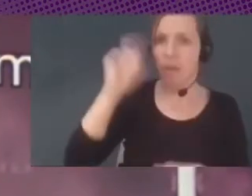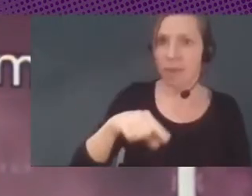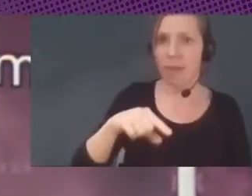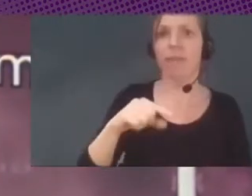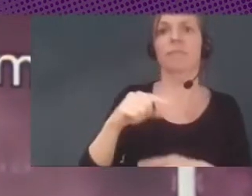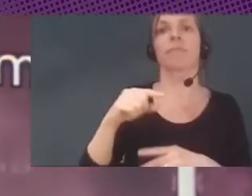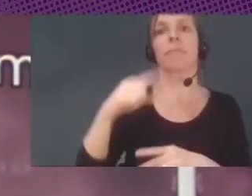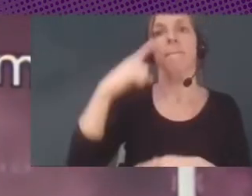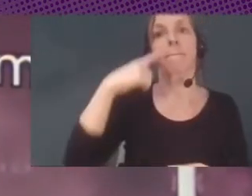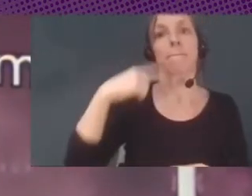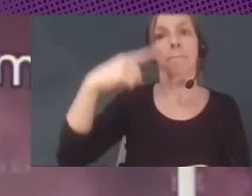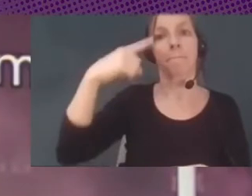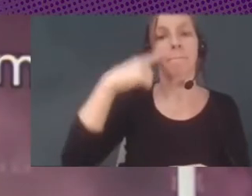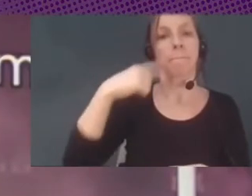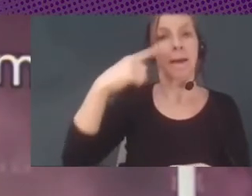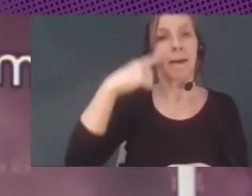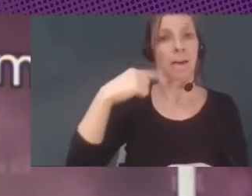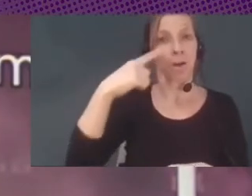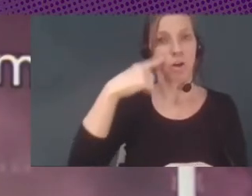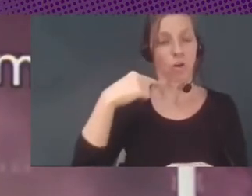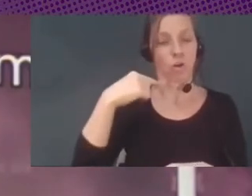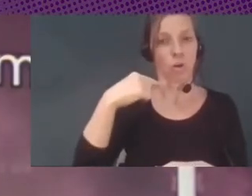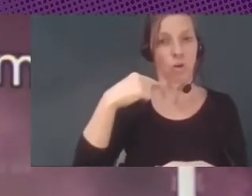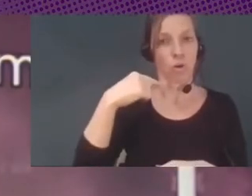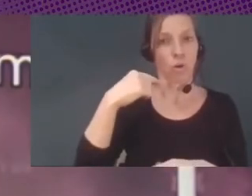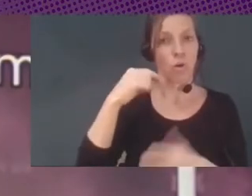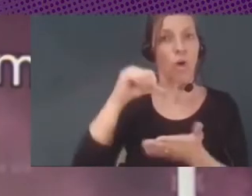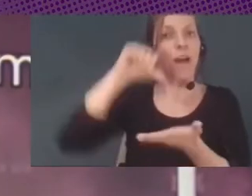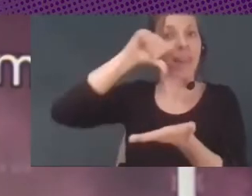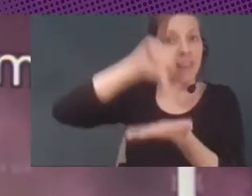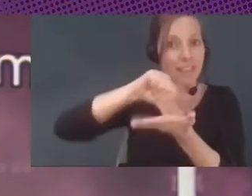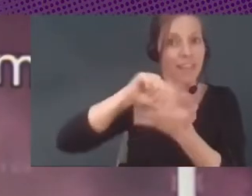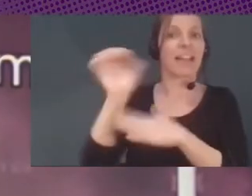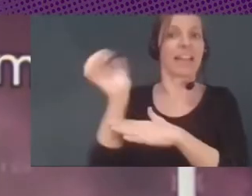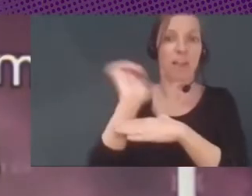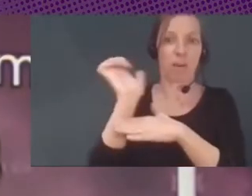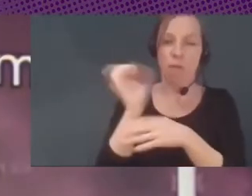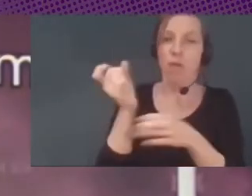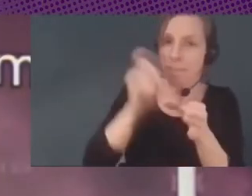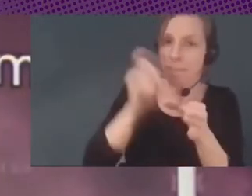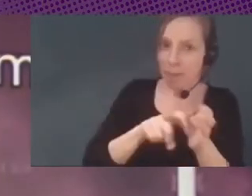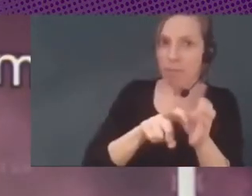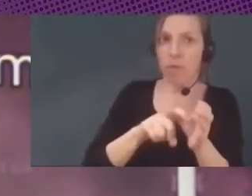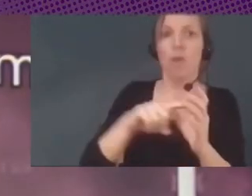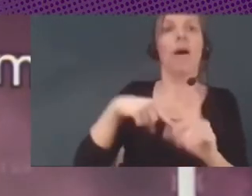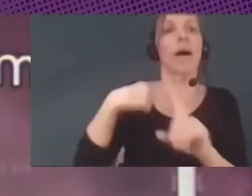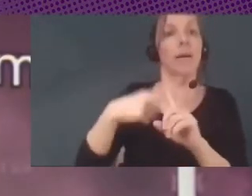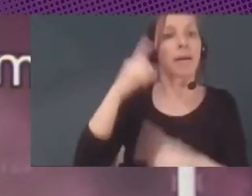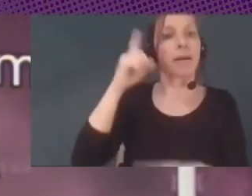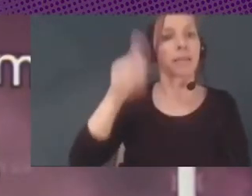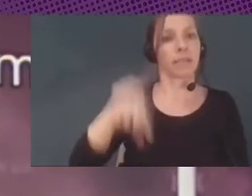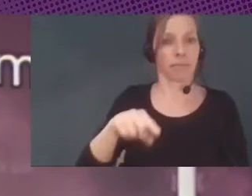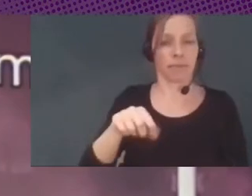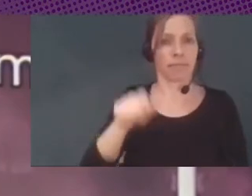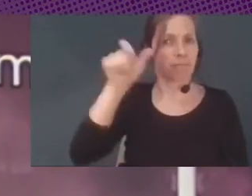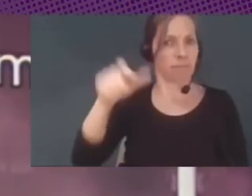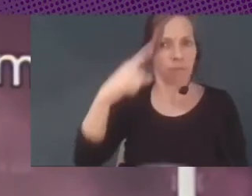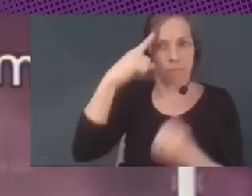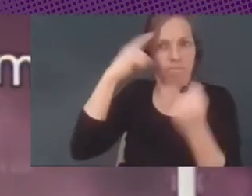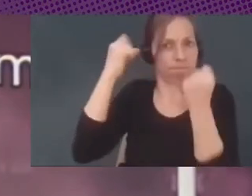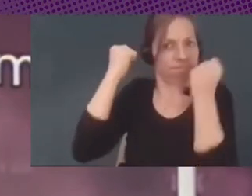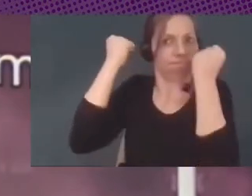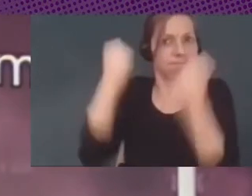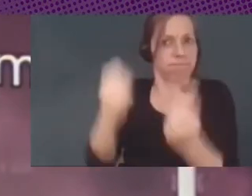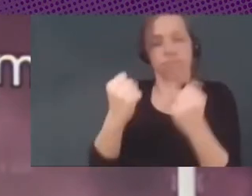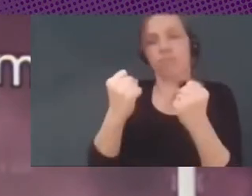Central de Ecuador y además es uno de los mayores especialistas en la